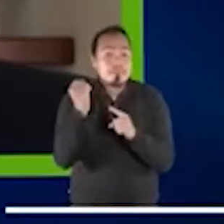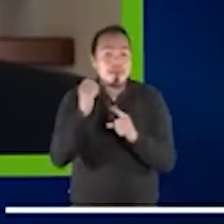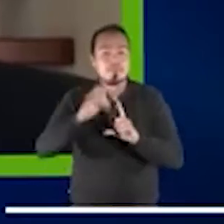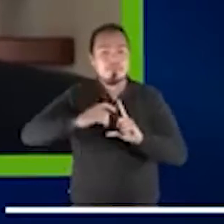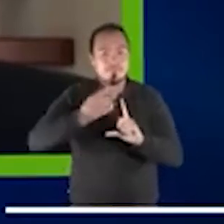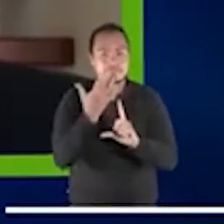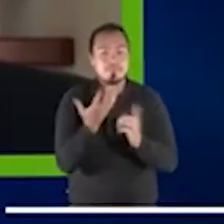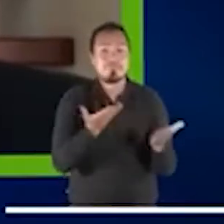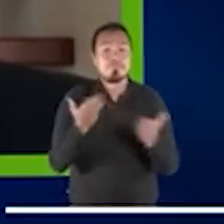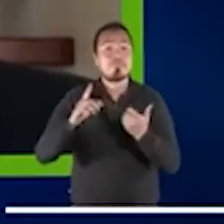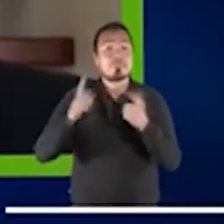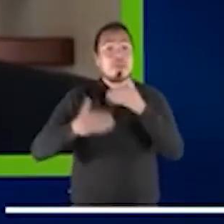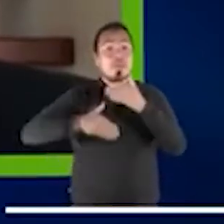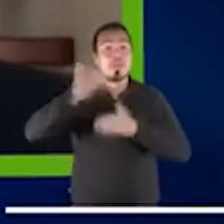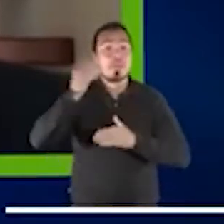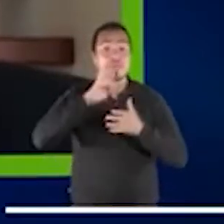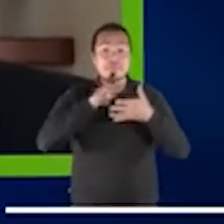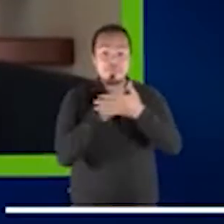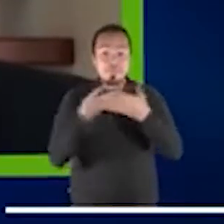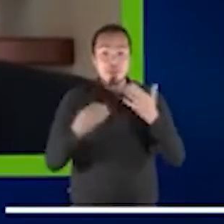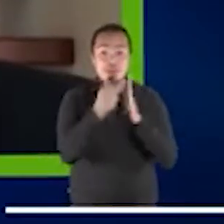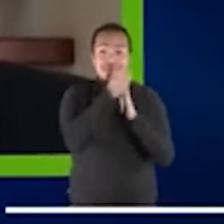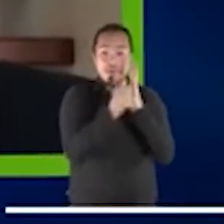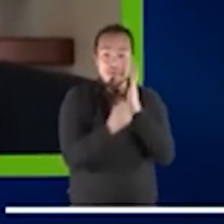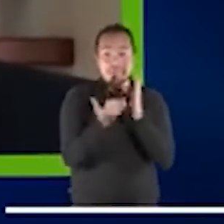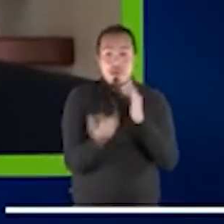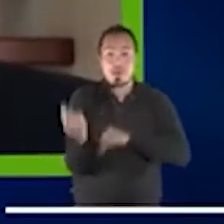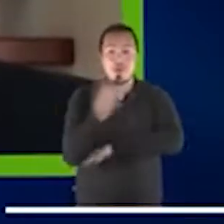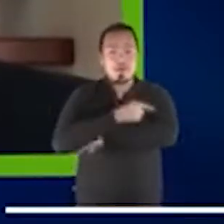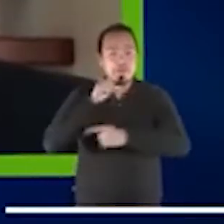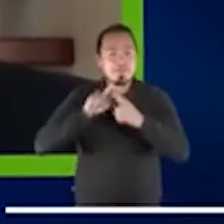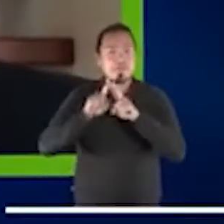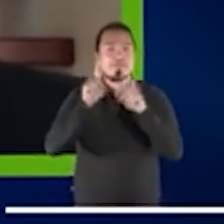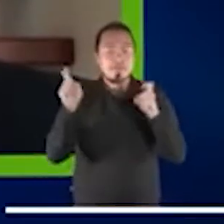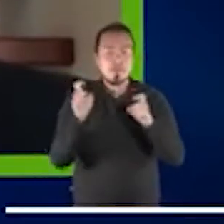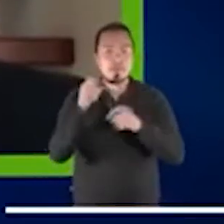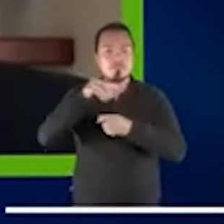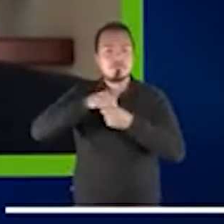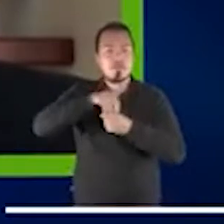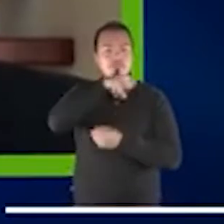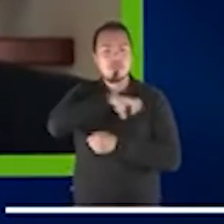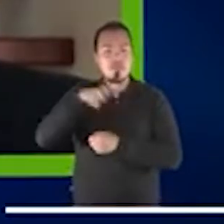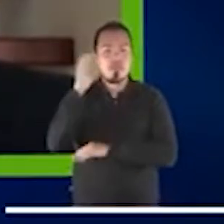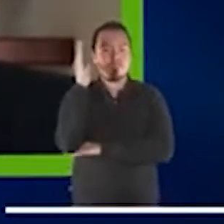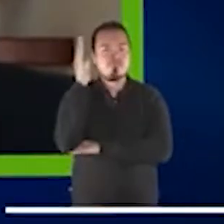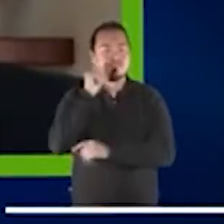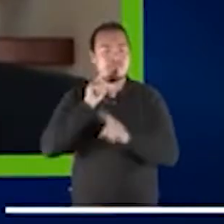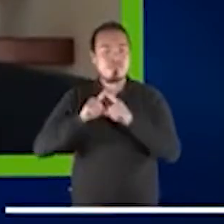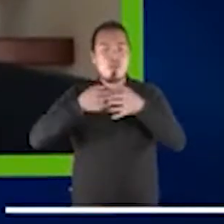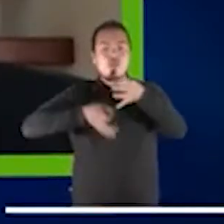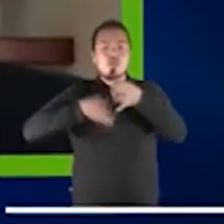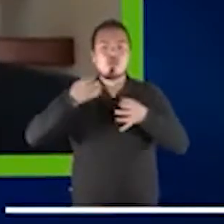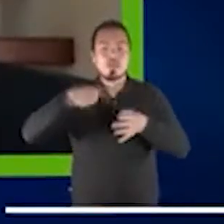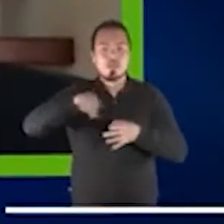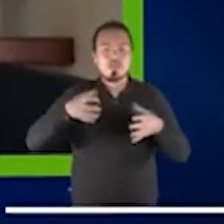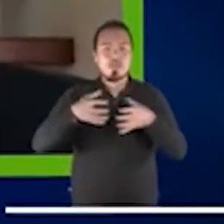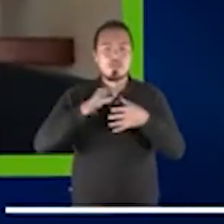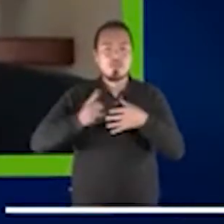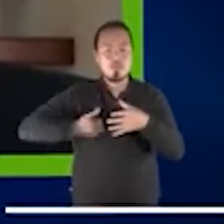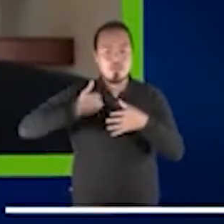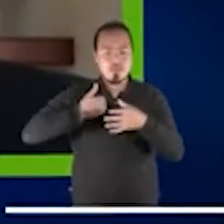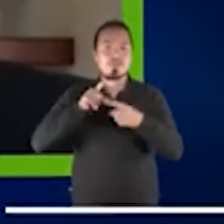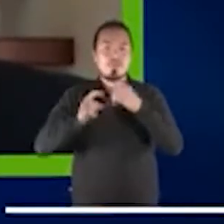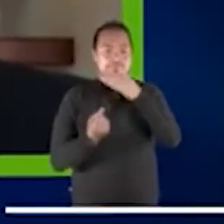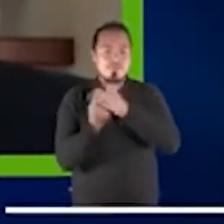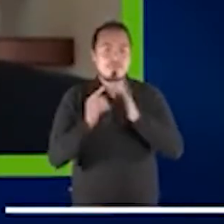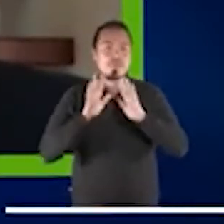Iniciamos nuestra programación de hoy con la ponencia Justicia Juvenil Restaurativa con Enfoque Restaurativo en Tiempos de Pandemia